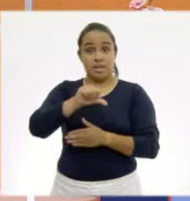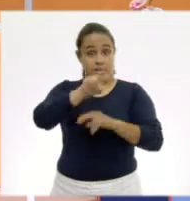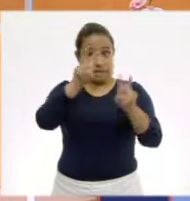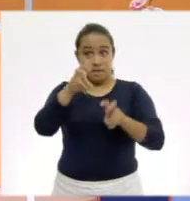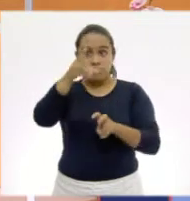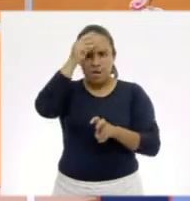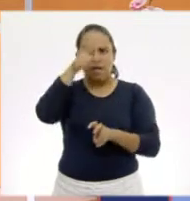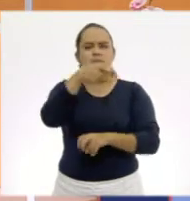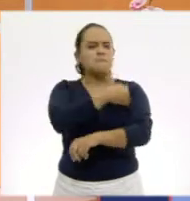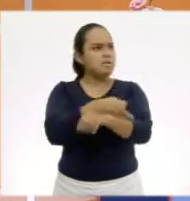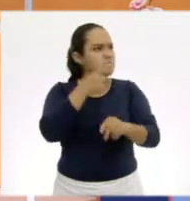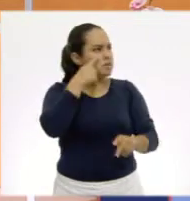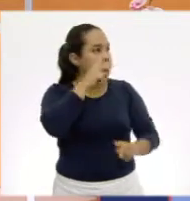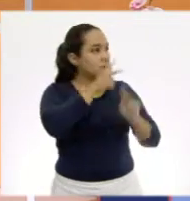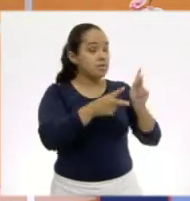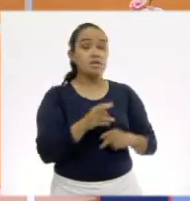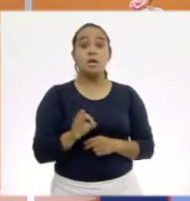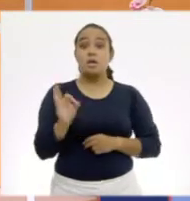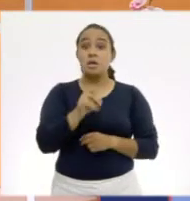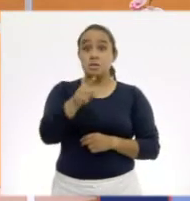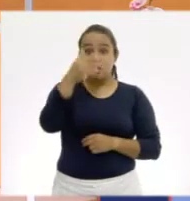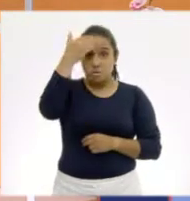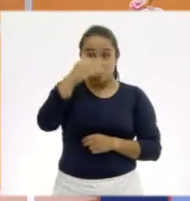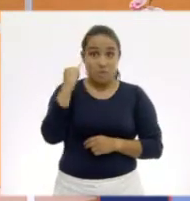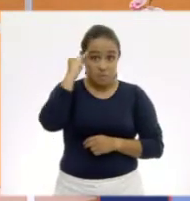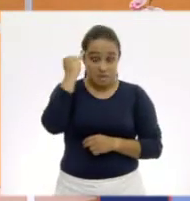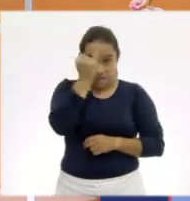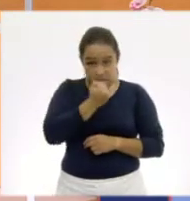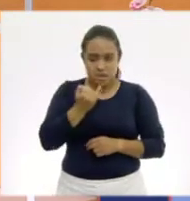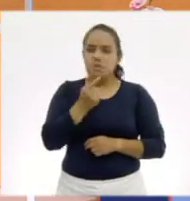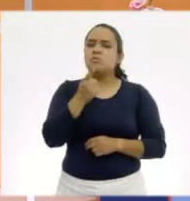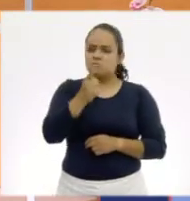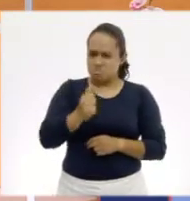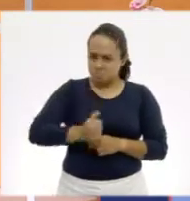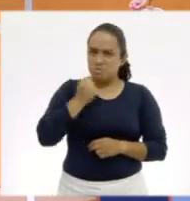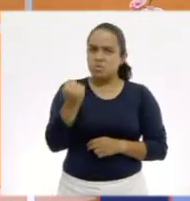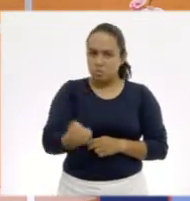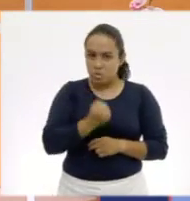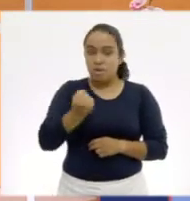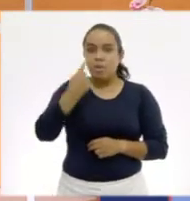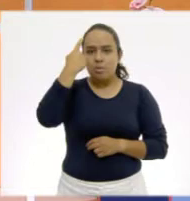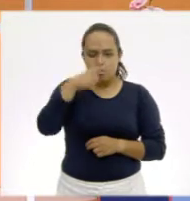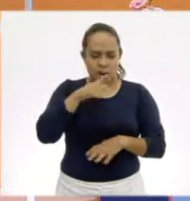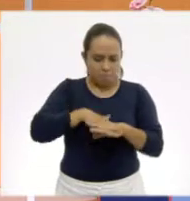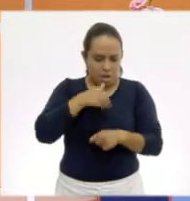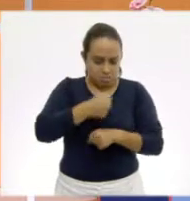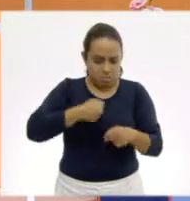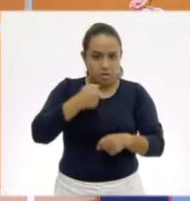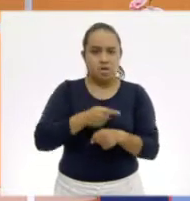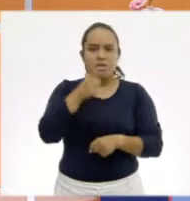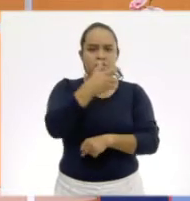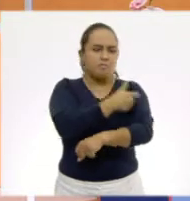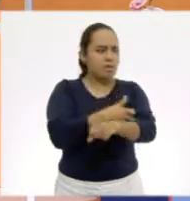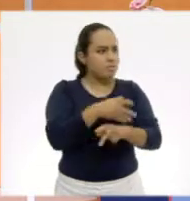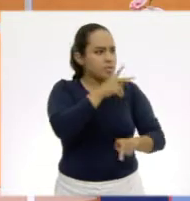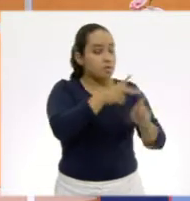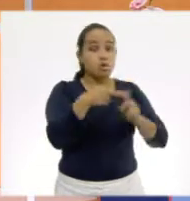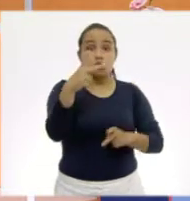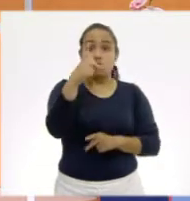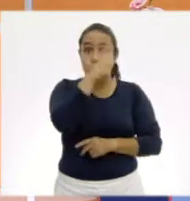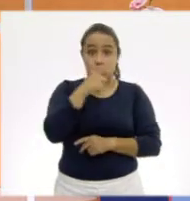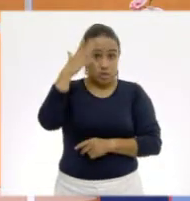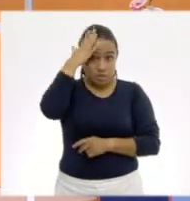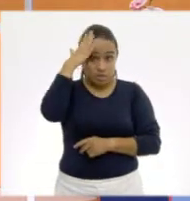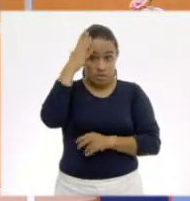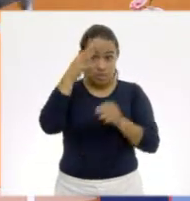con tu familia. Si tienes la fortuna de hablar una lengua indígena, aprovecha también este momento para practicarla y platica con tu familia en tu